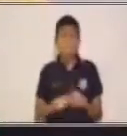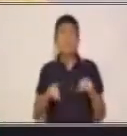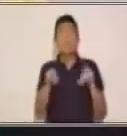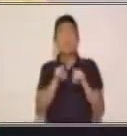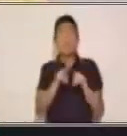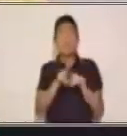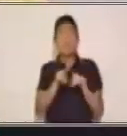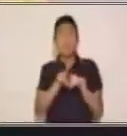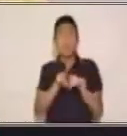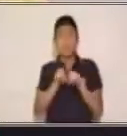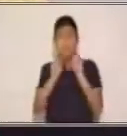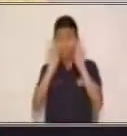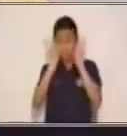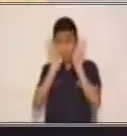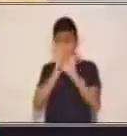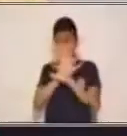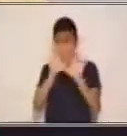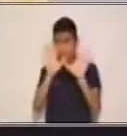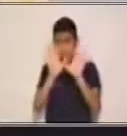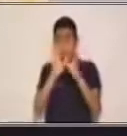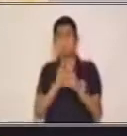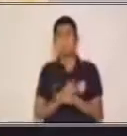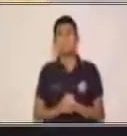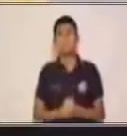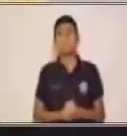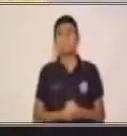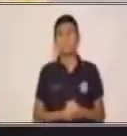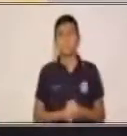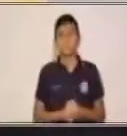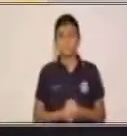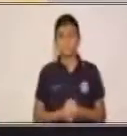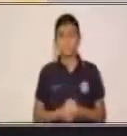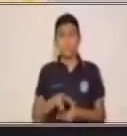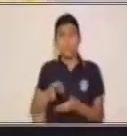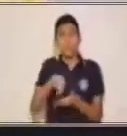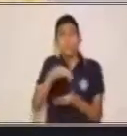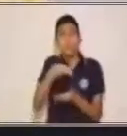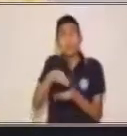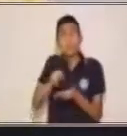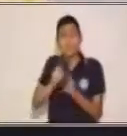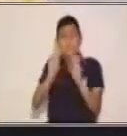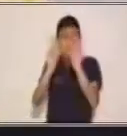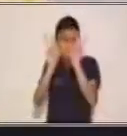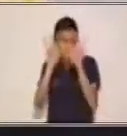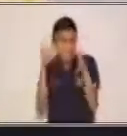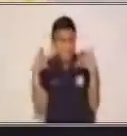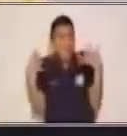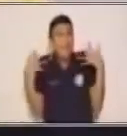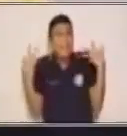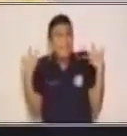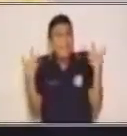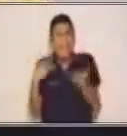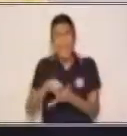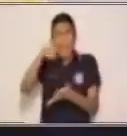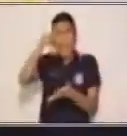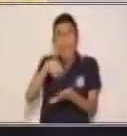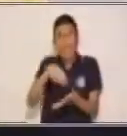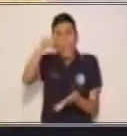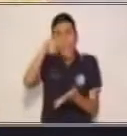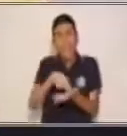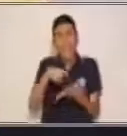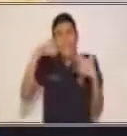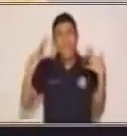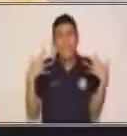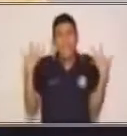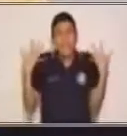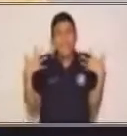mi lado. Ya se me ha pasado. Baila la alegría. Salto todo el